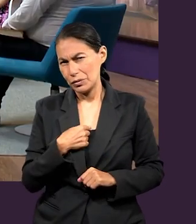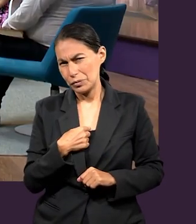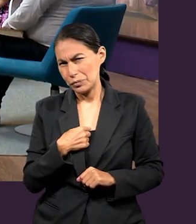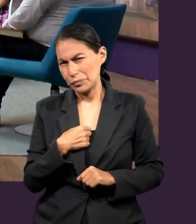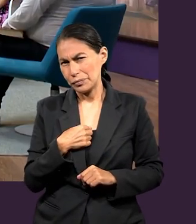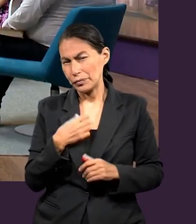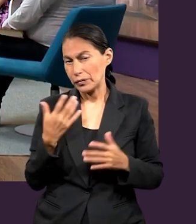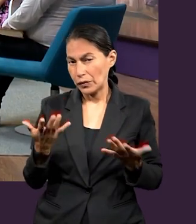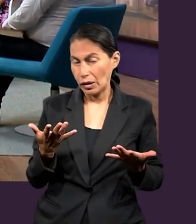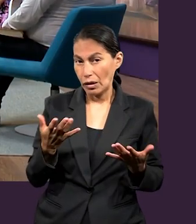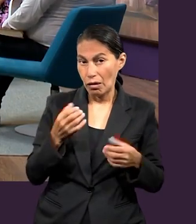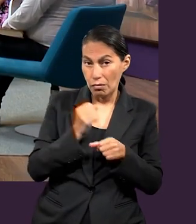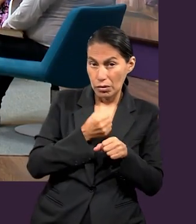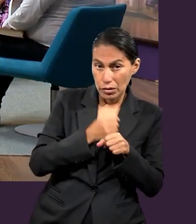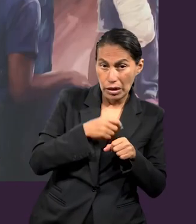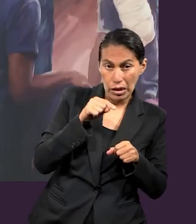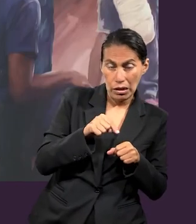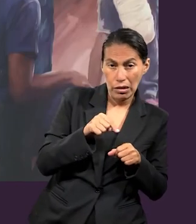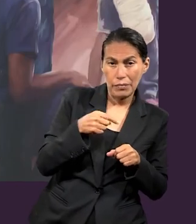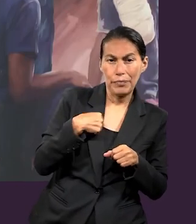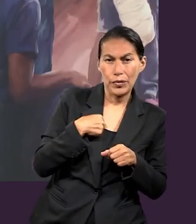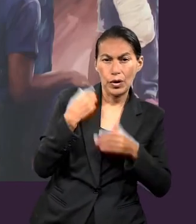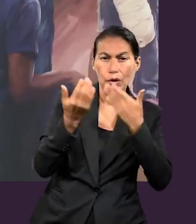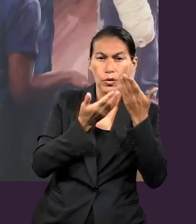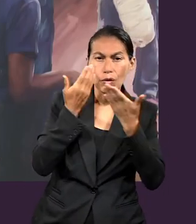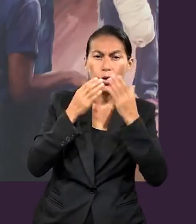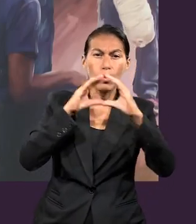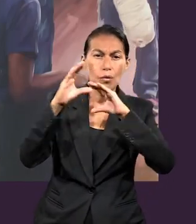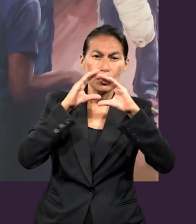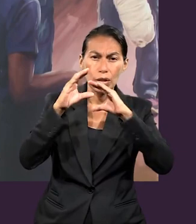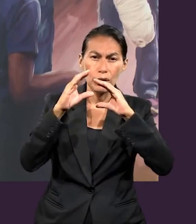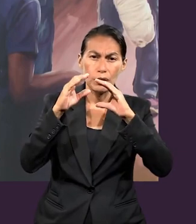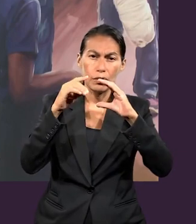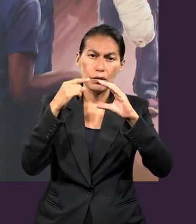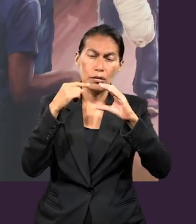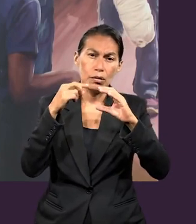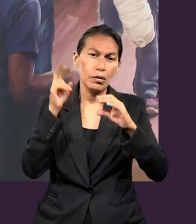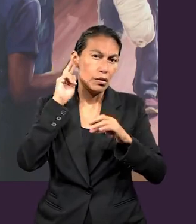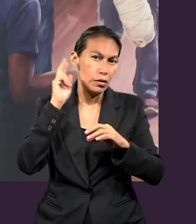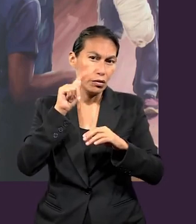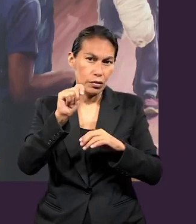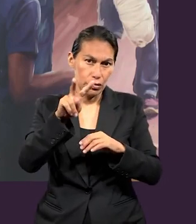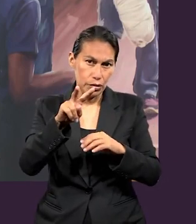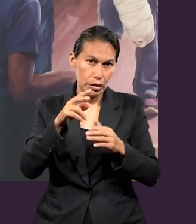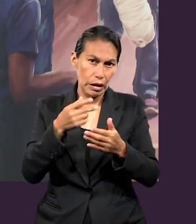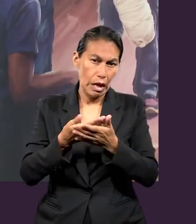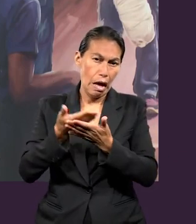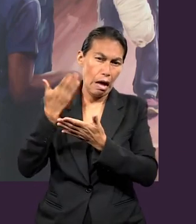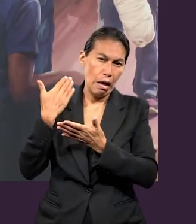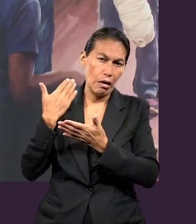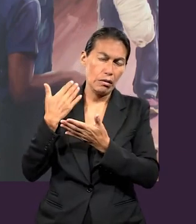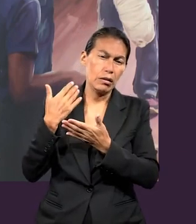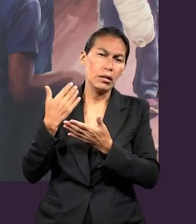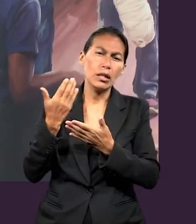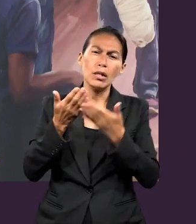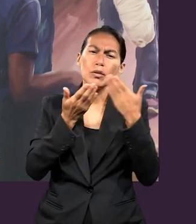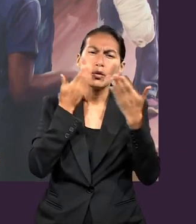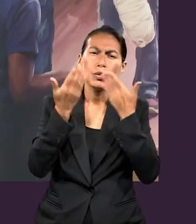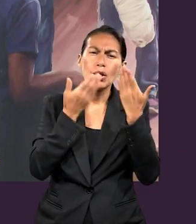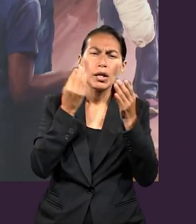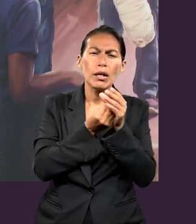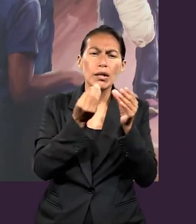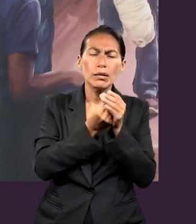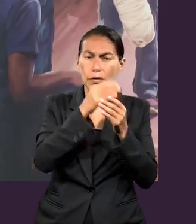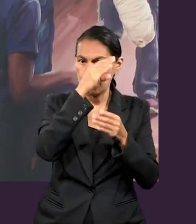Sí, pudiera yo aplicarlo a la vida práctica, una metáfora. Yo como estudiante de la carrera de Comunicación y Medios, llevé el semestre